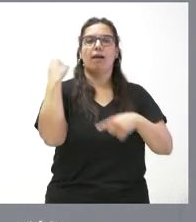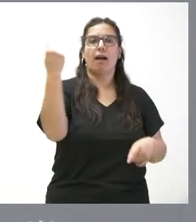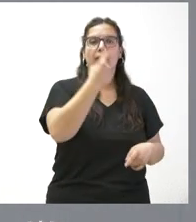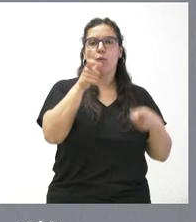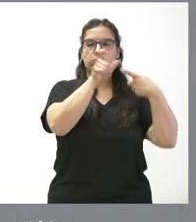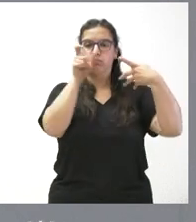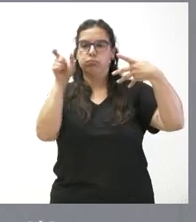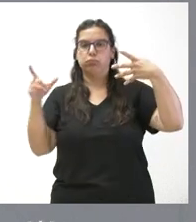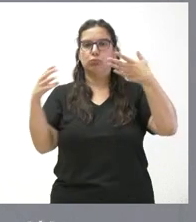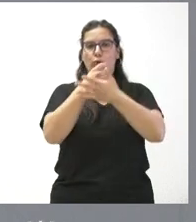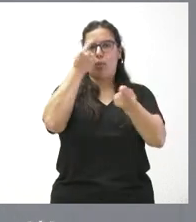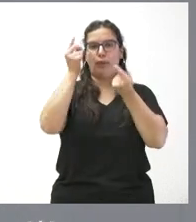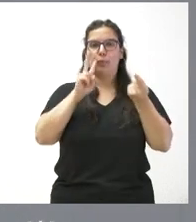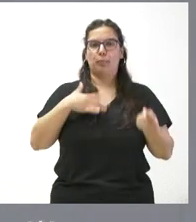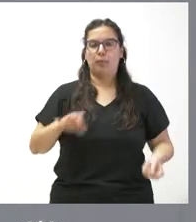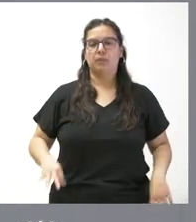de esas cuatro provincias.